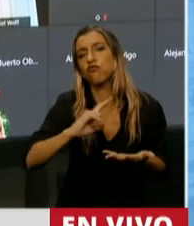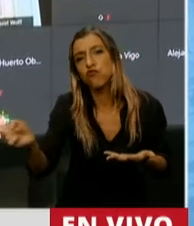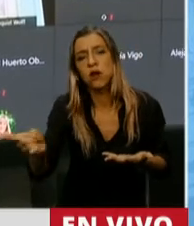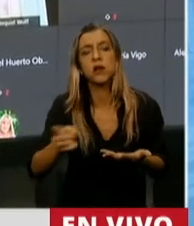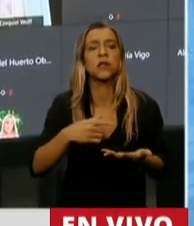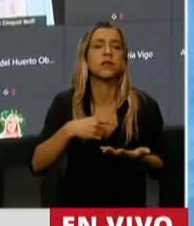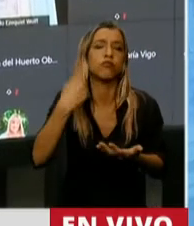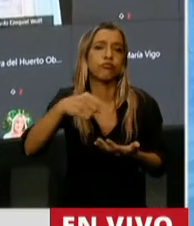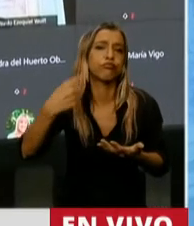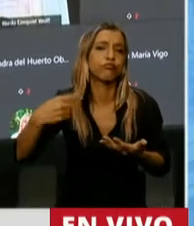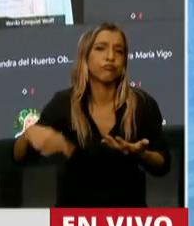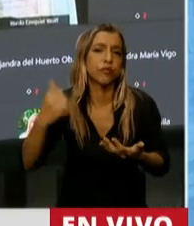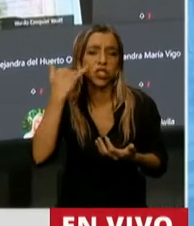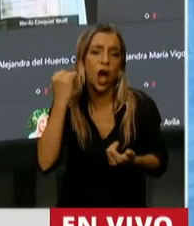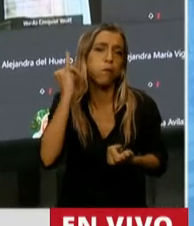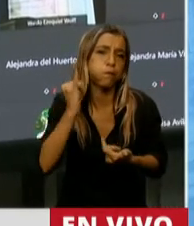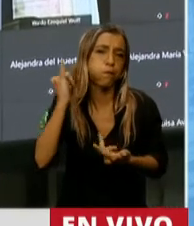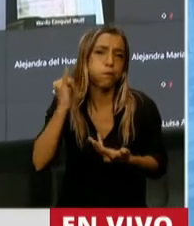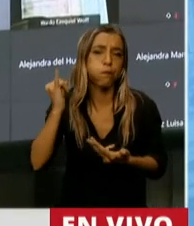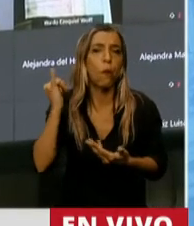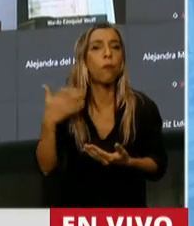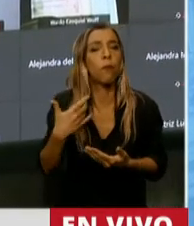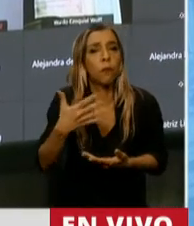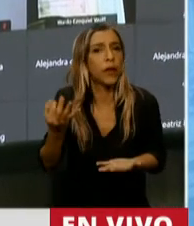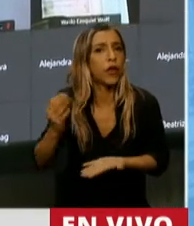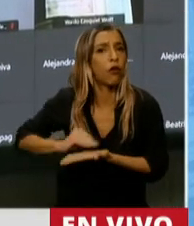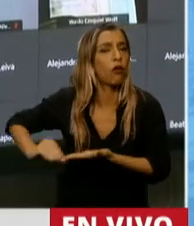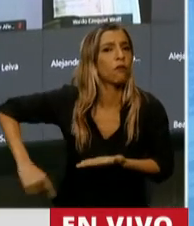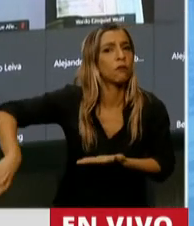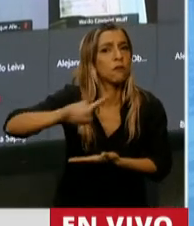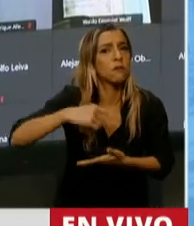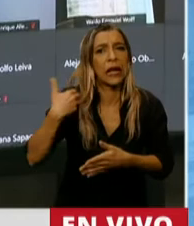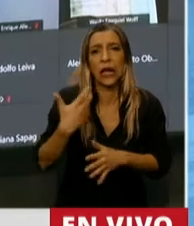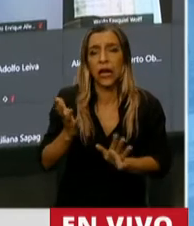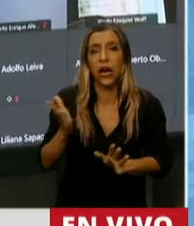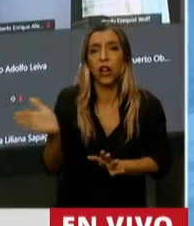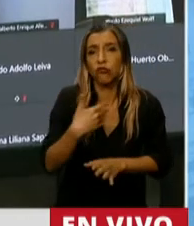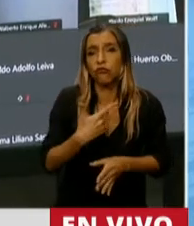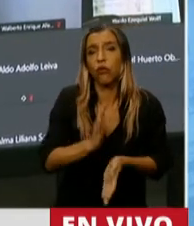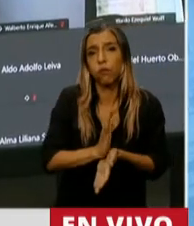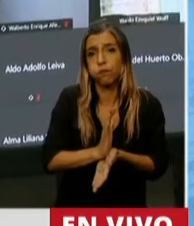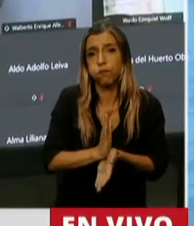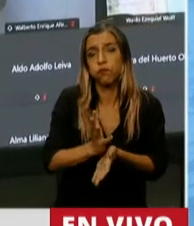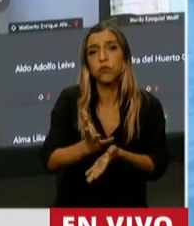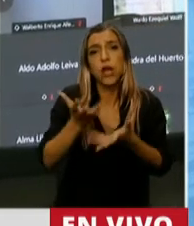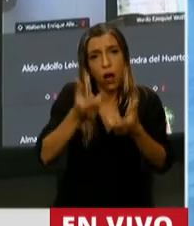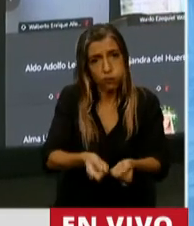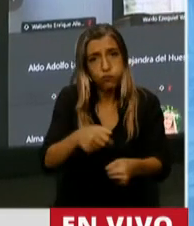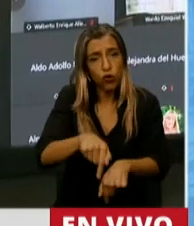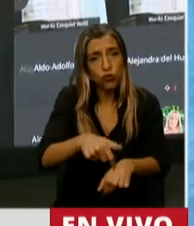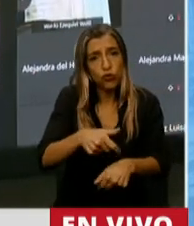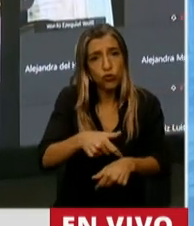Pero en el marco general, todos los legisladores y todas las legisladoras van a acompañar en lo particular